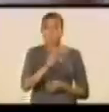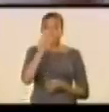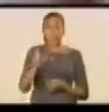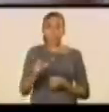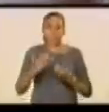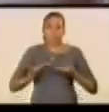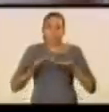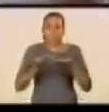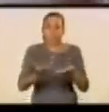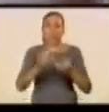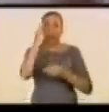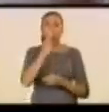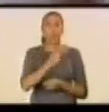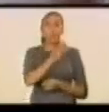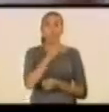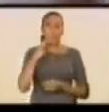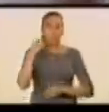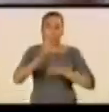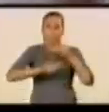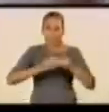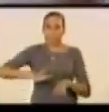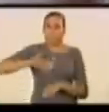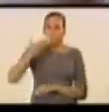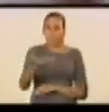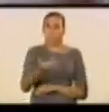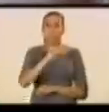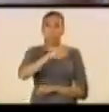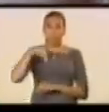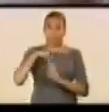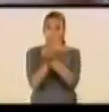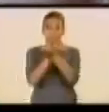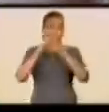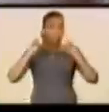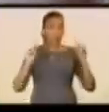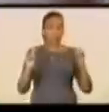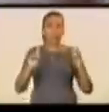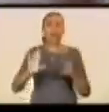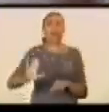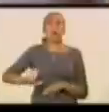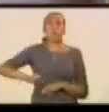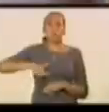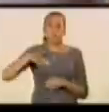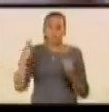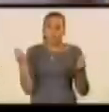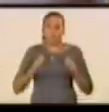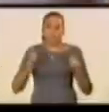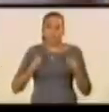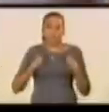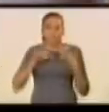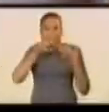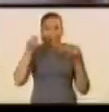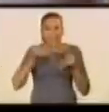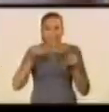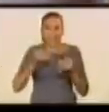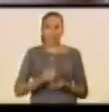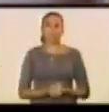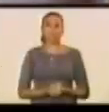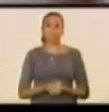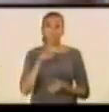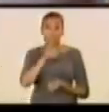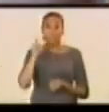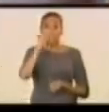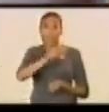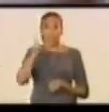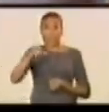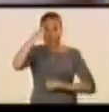entrega y compromiso hacen posible que nuestra democracia esté tan viva y palpitante. A ellas